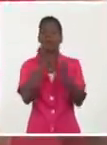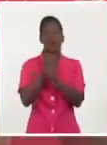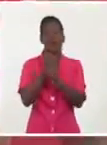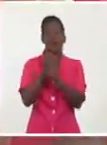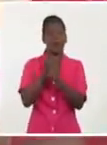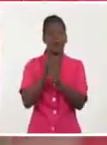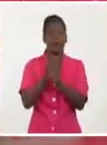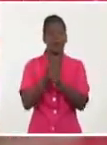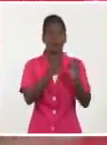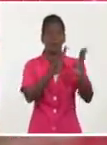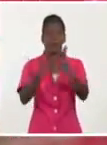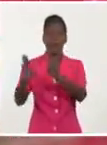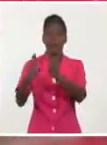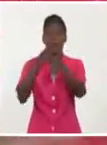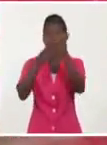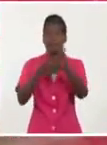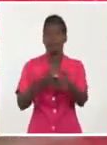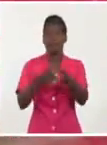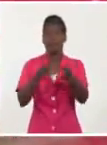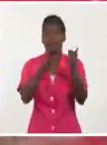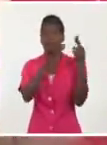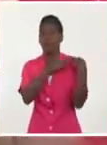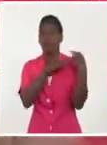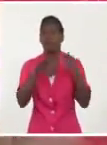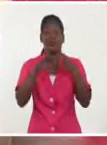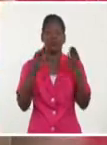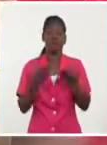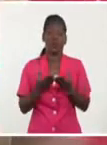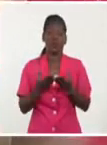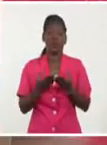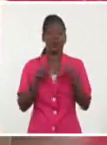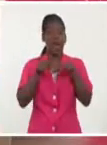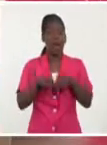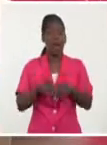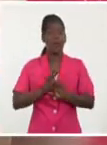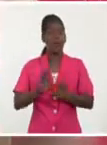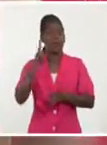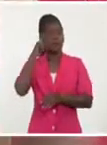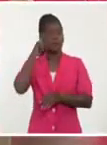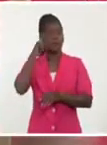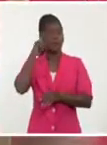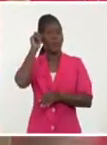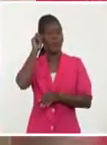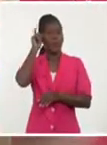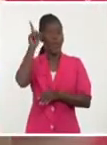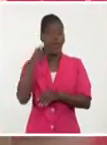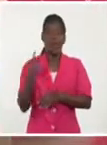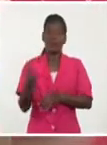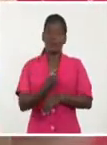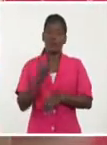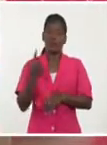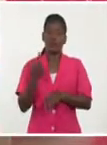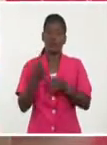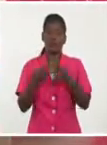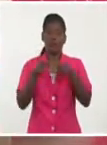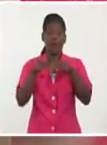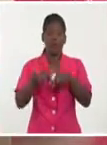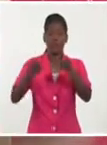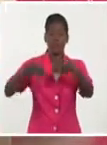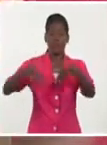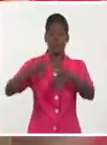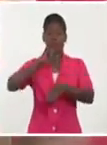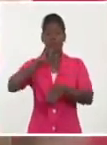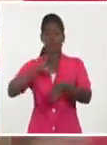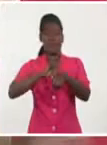En fin, tiene una serie de responsabilidades grandes. Y entonces cuando viene esta circunstancia súper anormal de la pandemia,